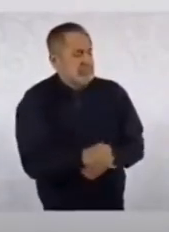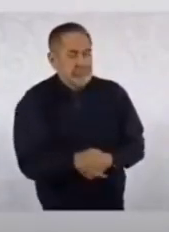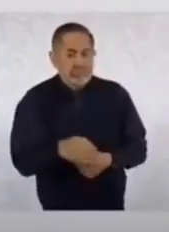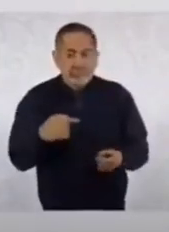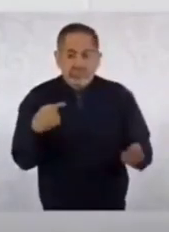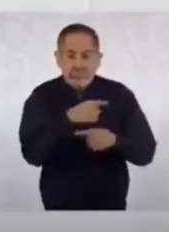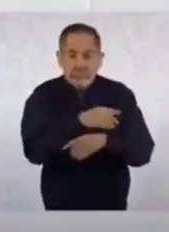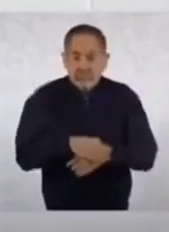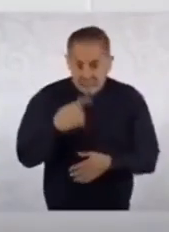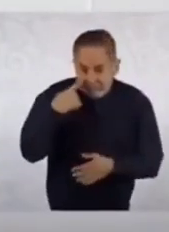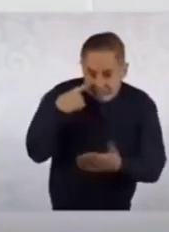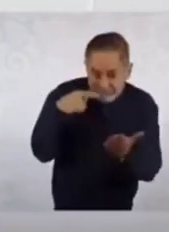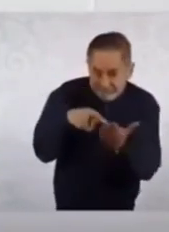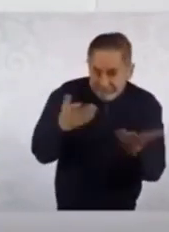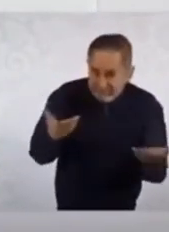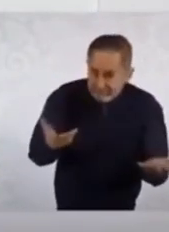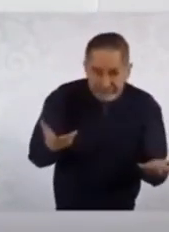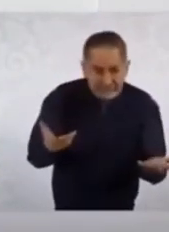Pero miren esto.